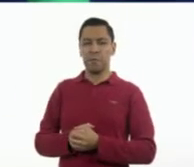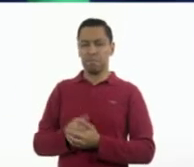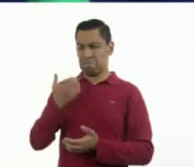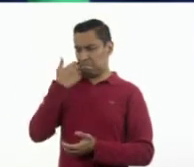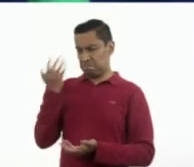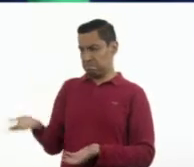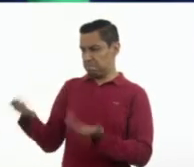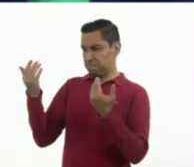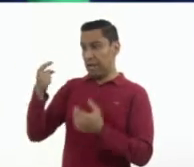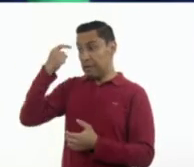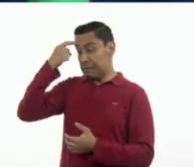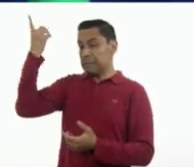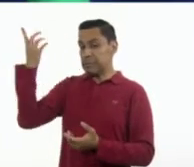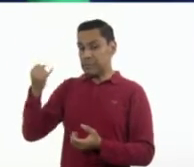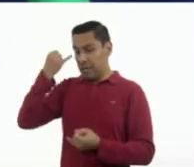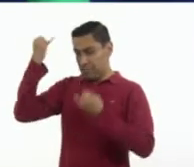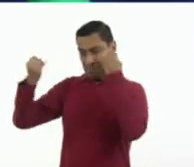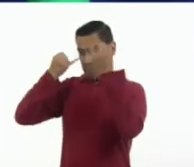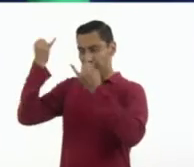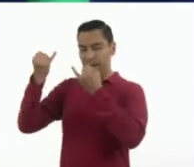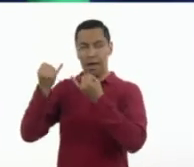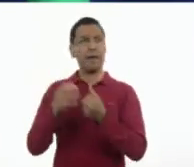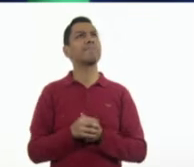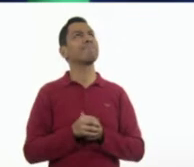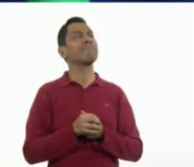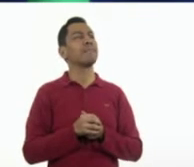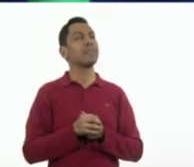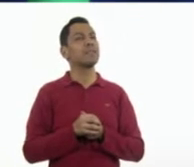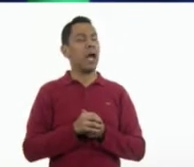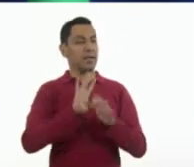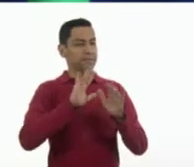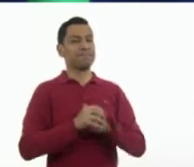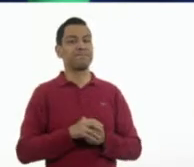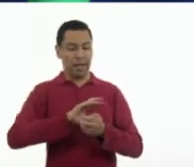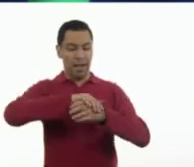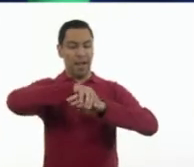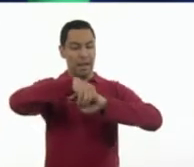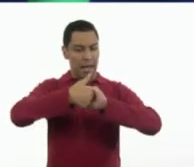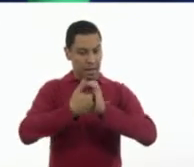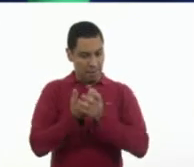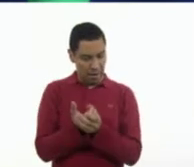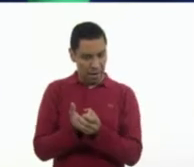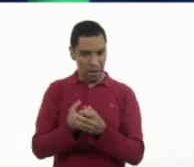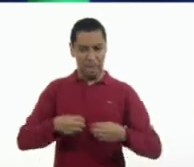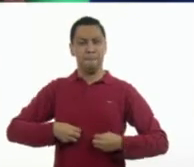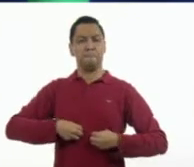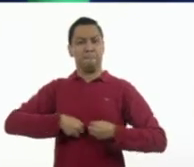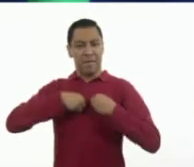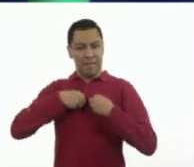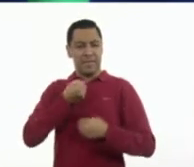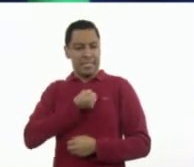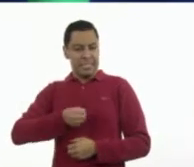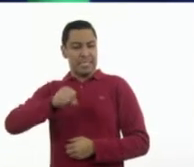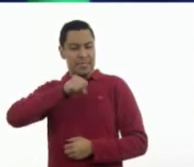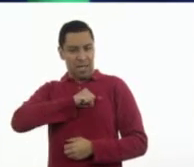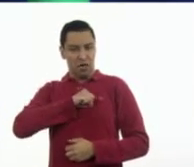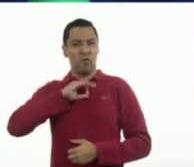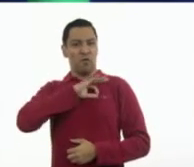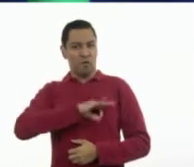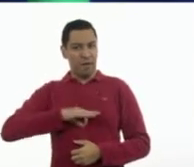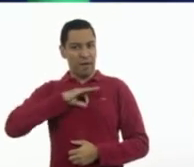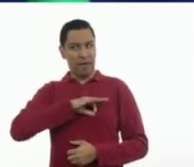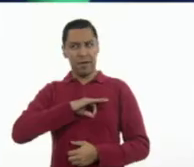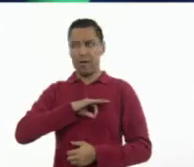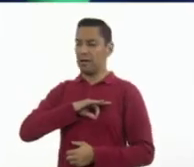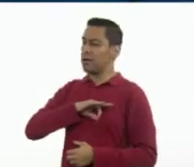Creatividad ante todo. Lavarse las manos es vivir sano y feliz. Lavarse las